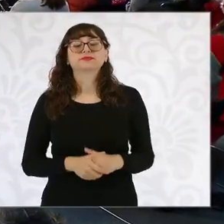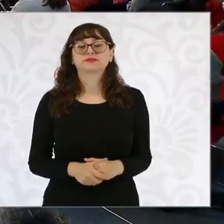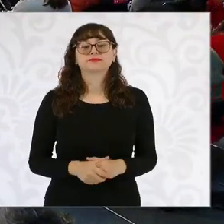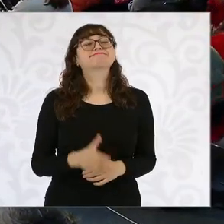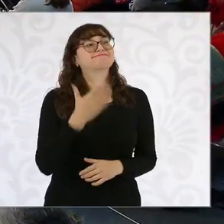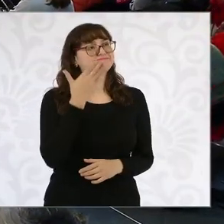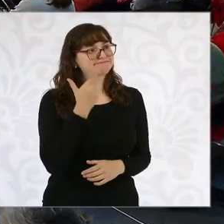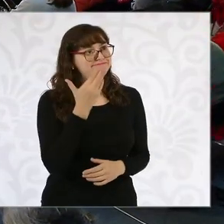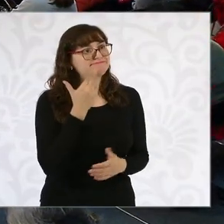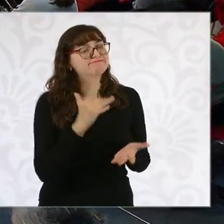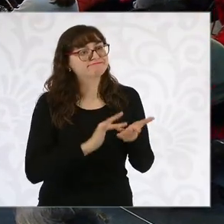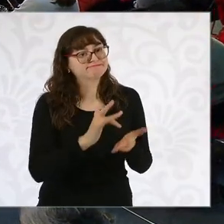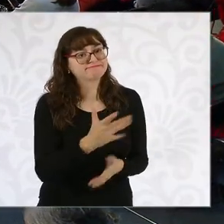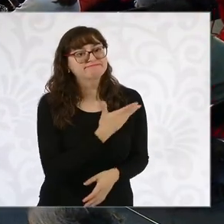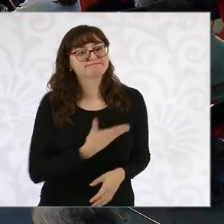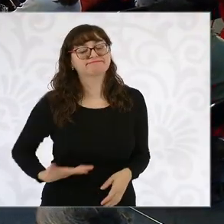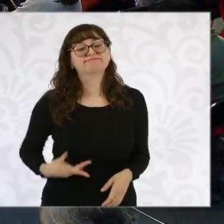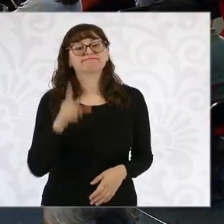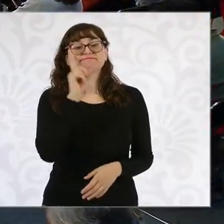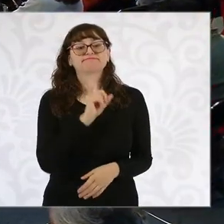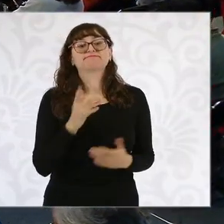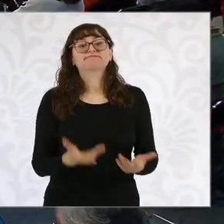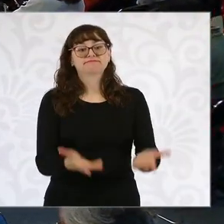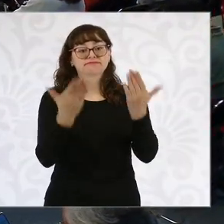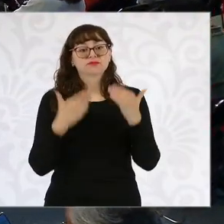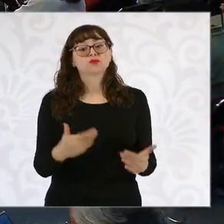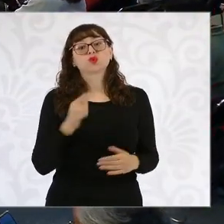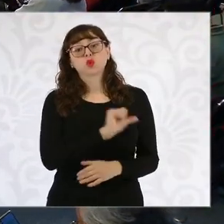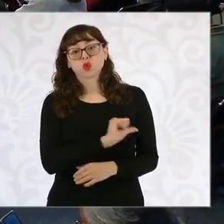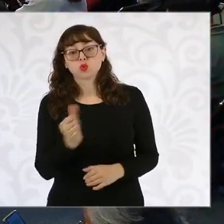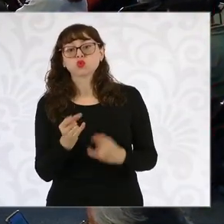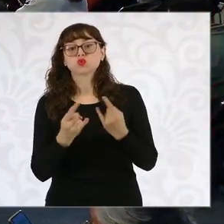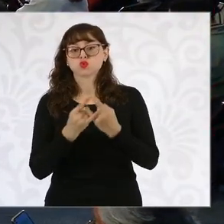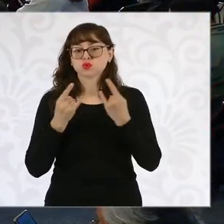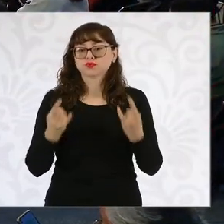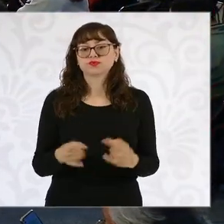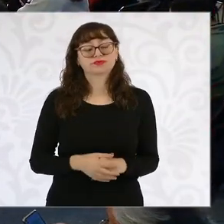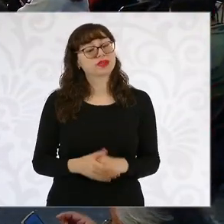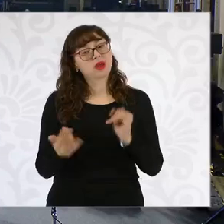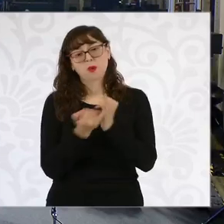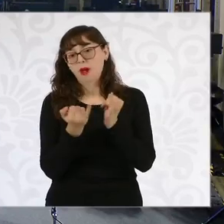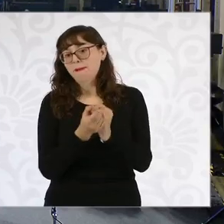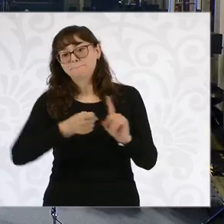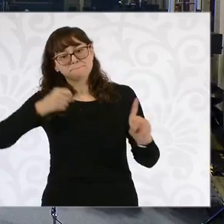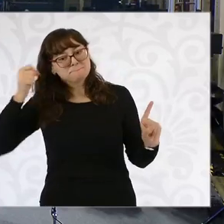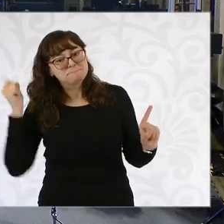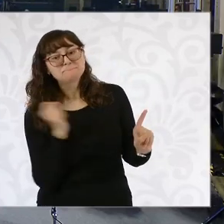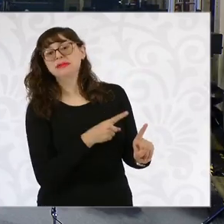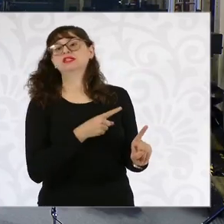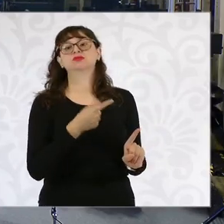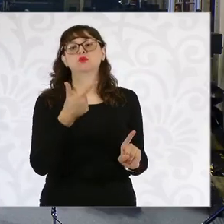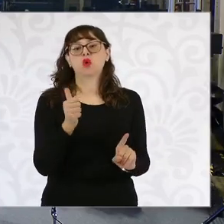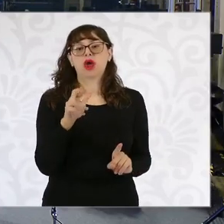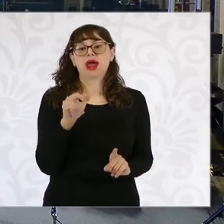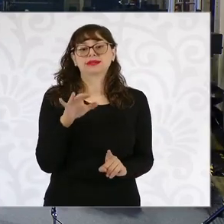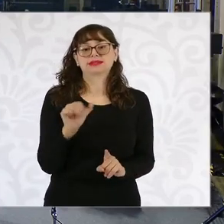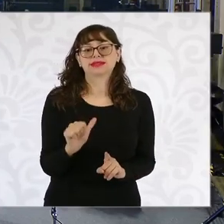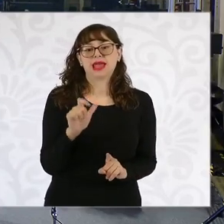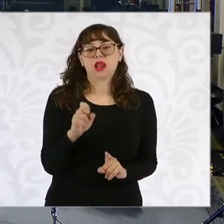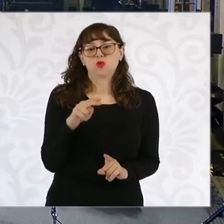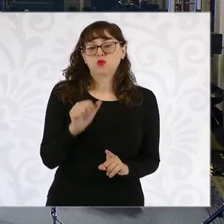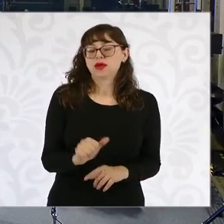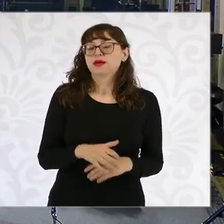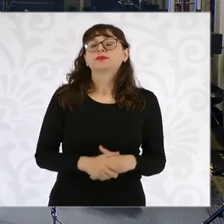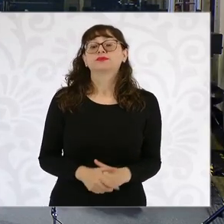Y también en otro caso, precisamente saldos de este tipo, este fin de semana se cumplieron 13